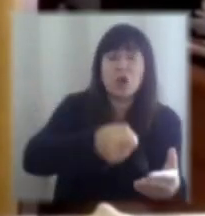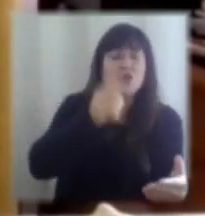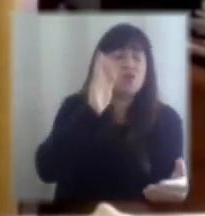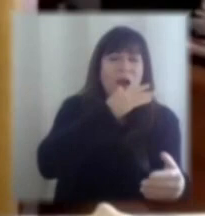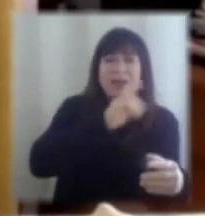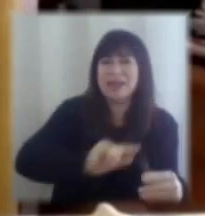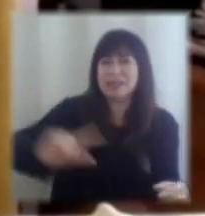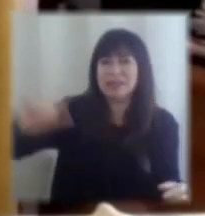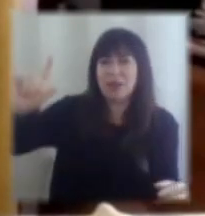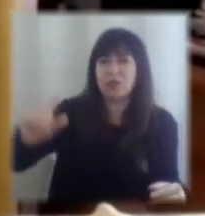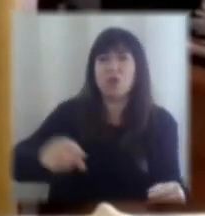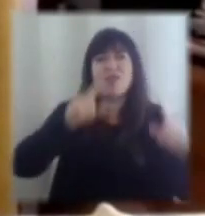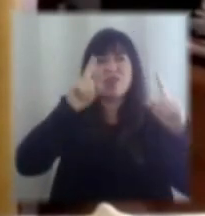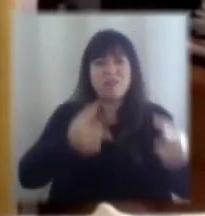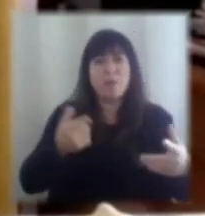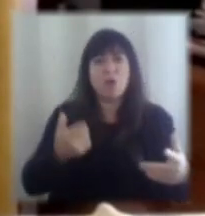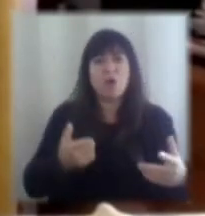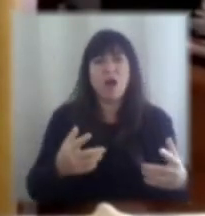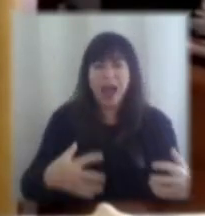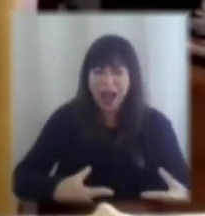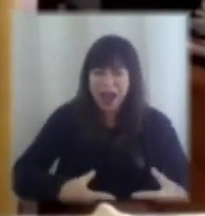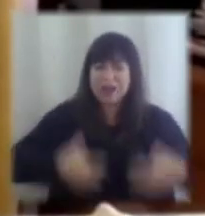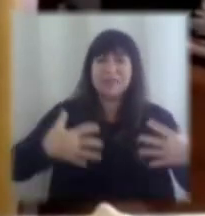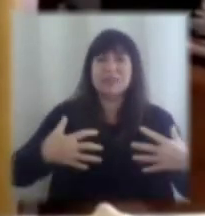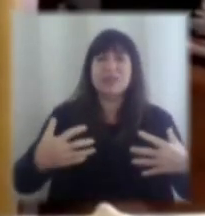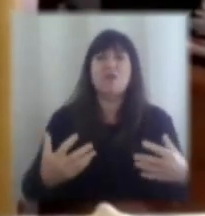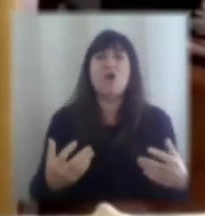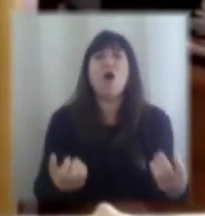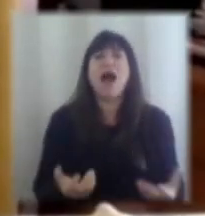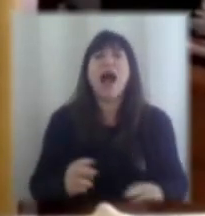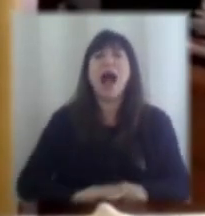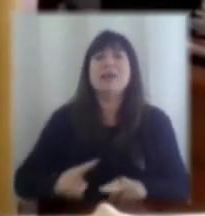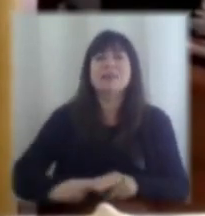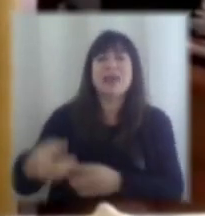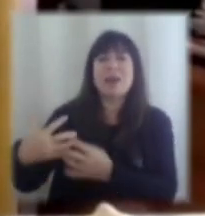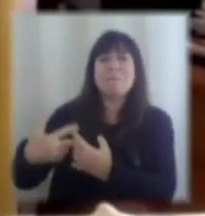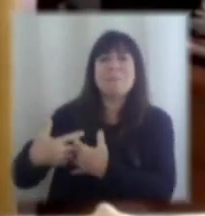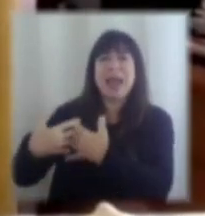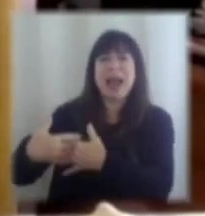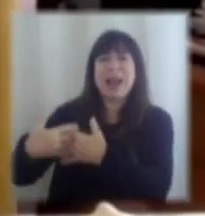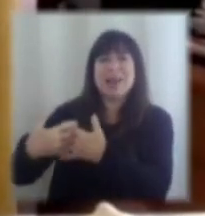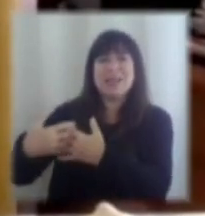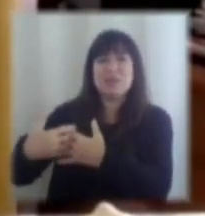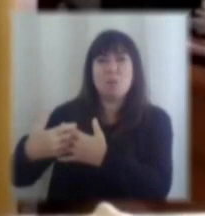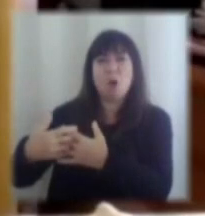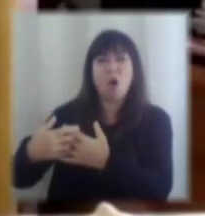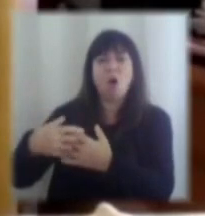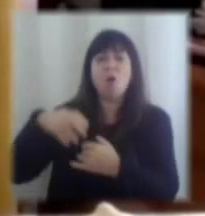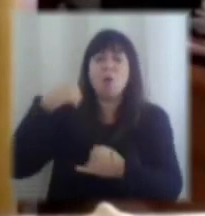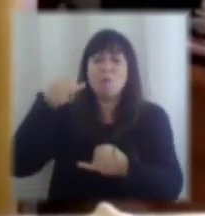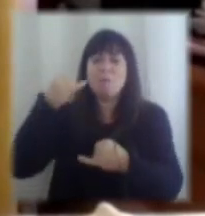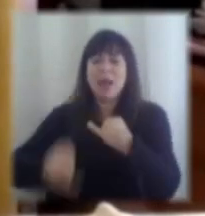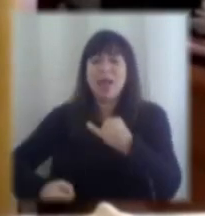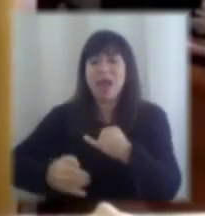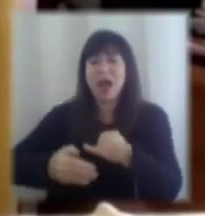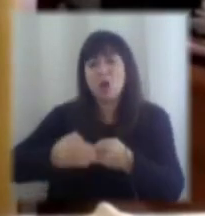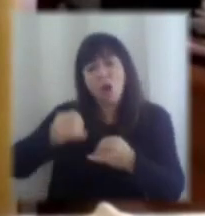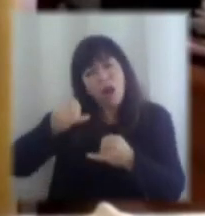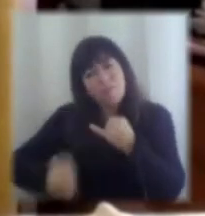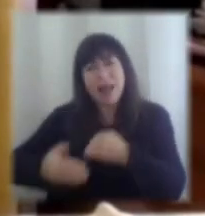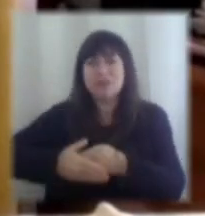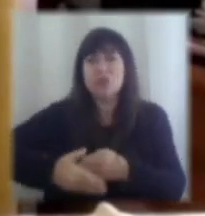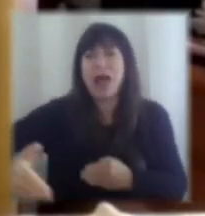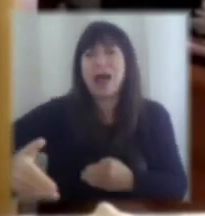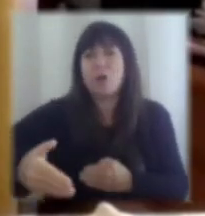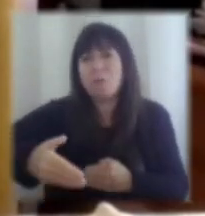audaz en términos de generar mecanismos que entreguen las certezas de largo plazo o de mediano plazo, por un lado, y entreguen los incentivos